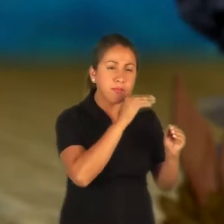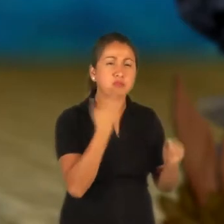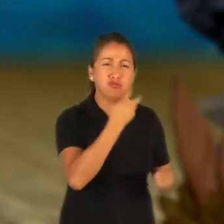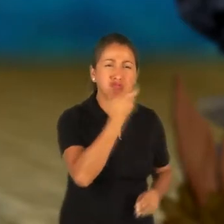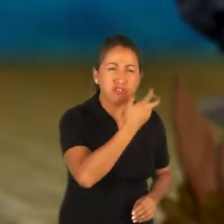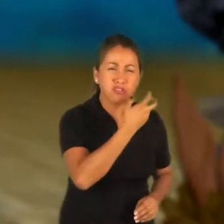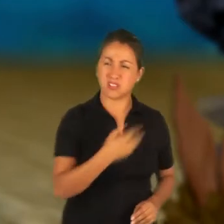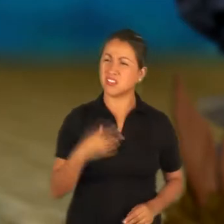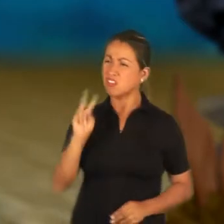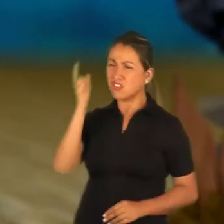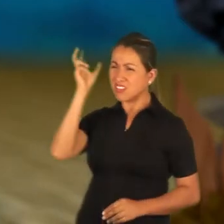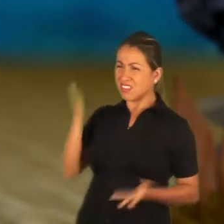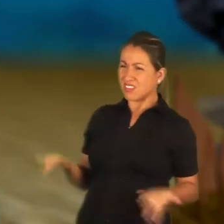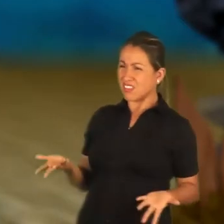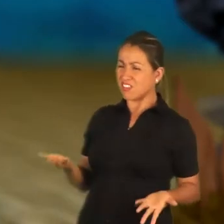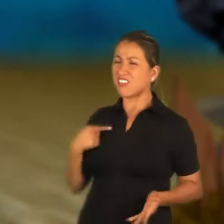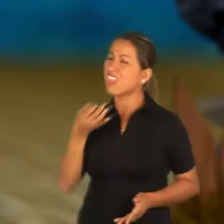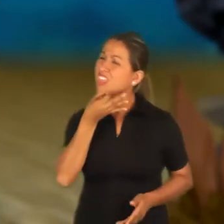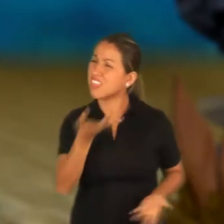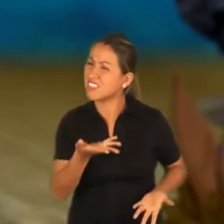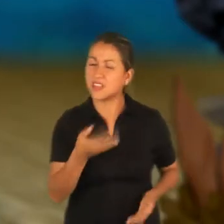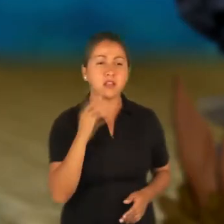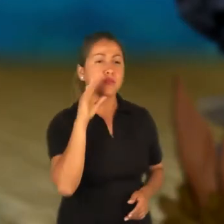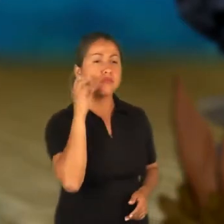No te entiendo. ¿Qué dijiste?